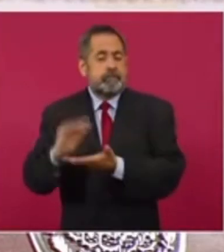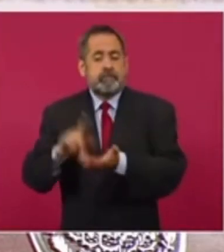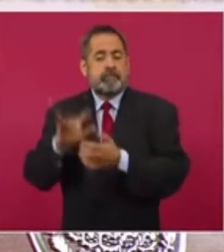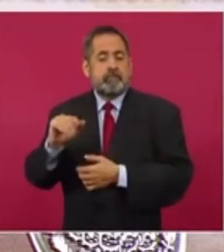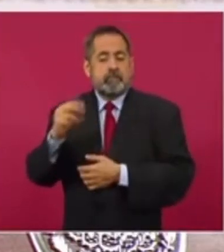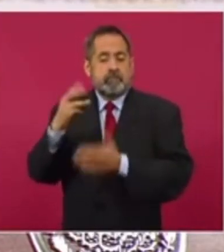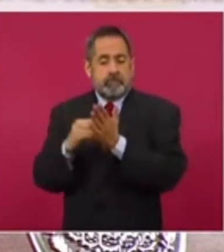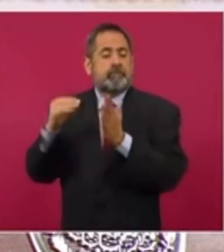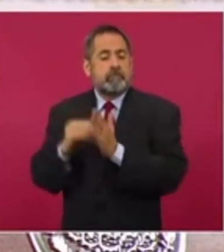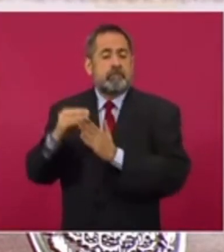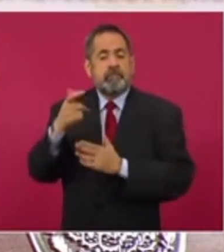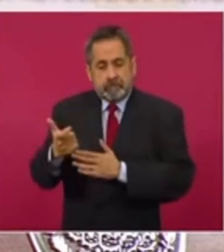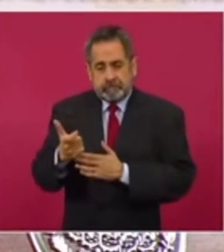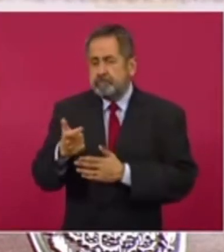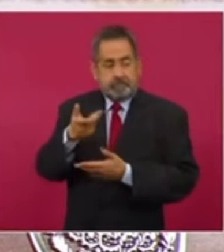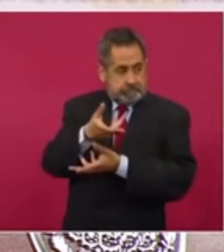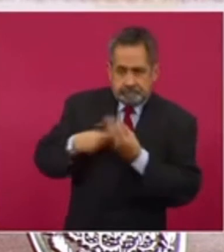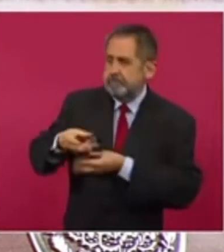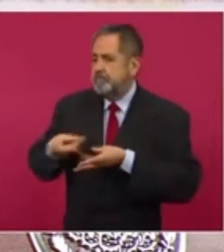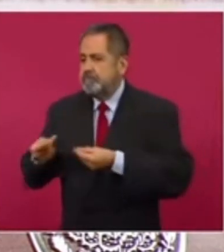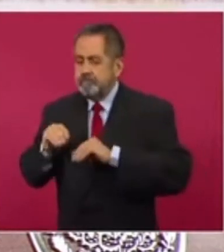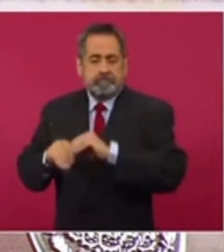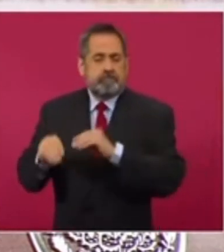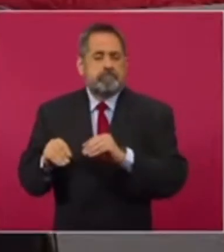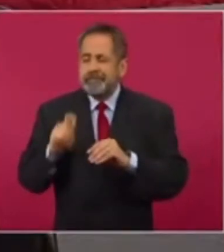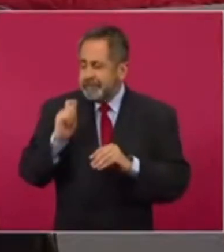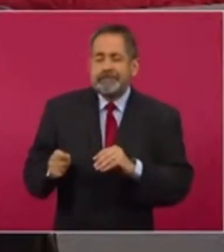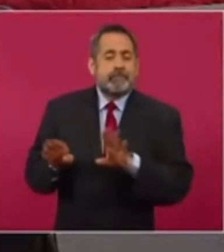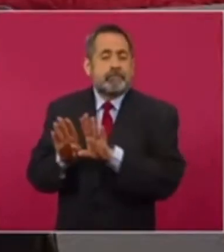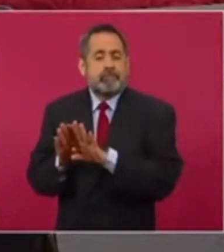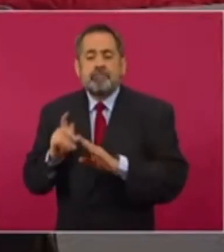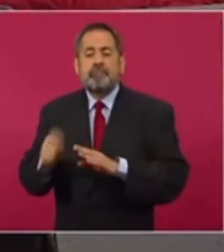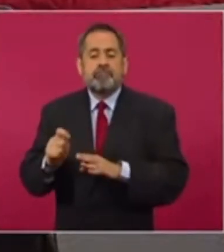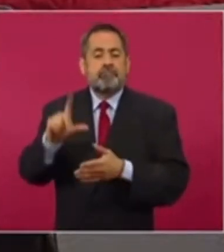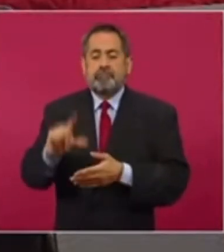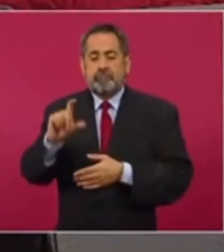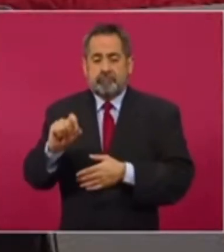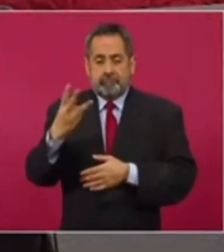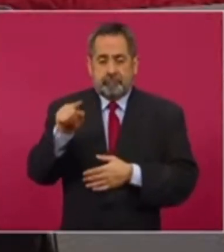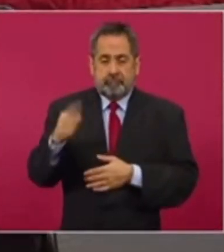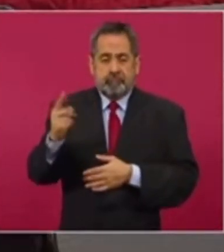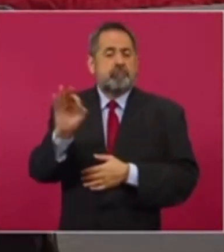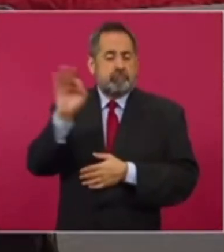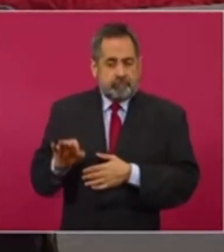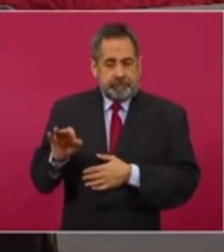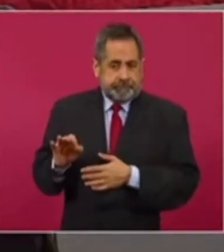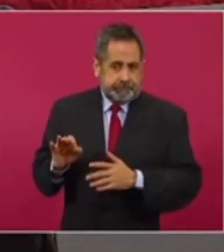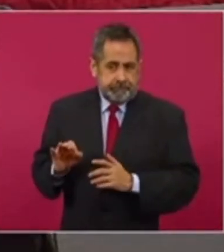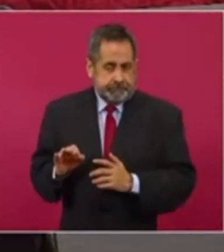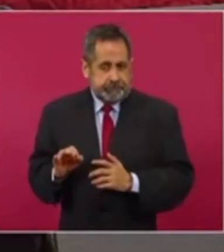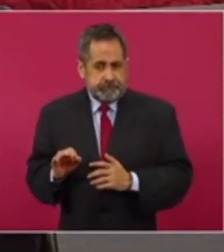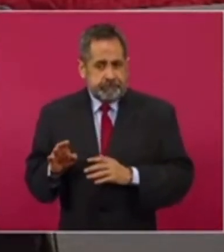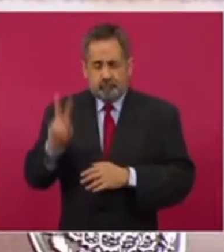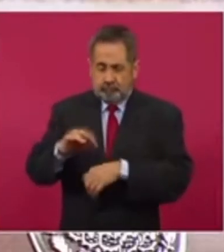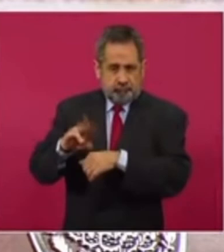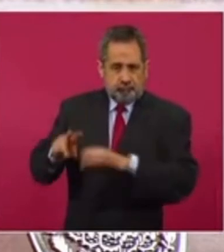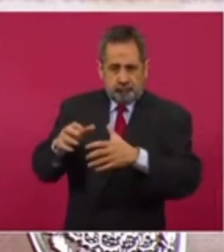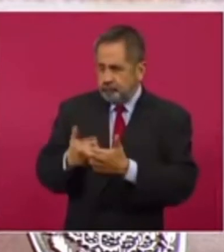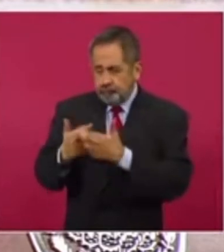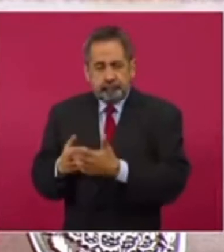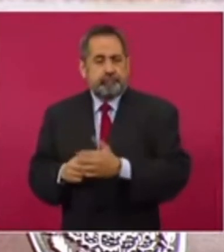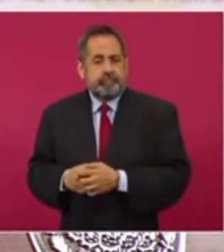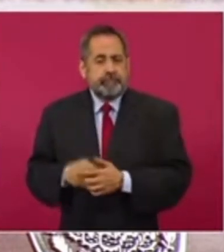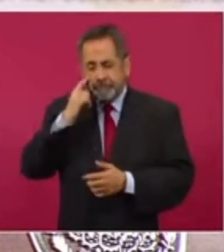53.000 millones de pesos que se pudo hacer de gasto operativo, que equivalen a una disminución de 23.1% en términos reales.